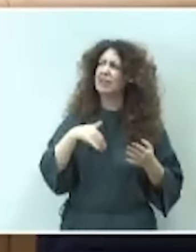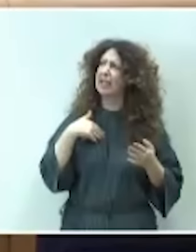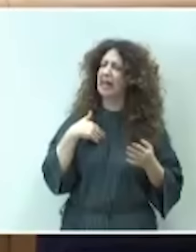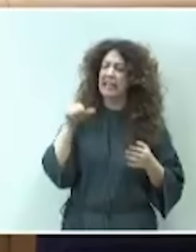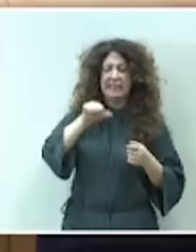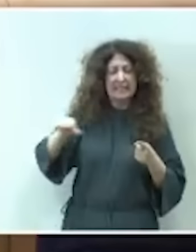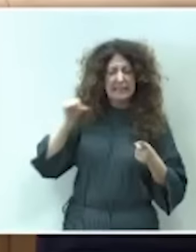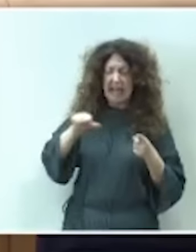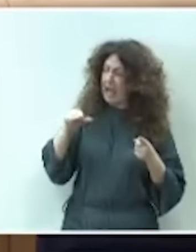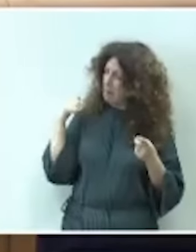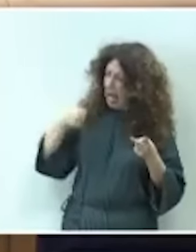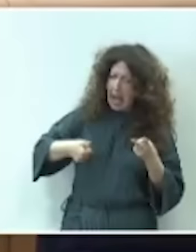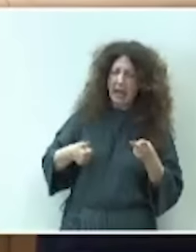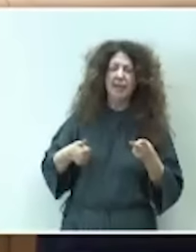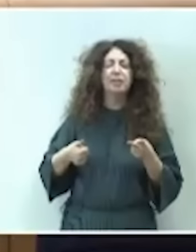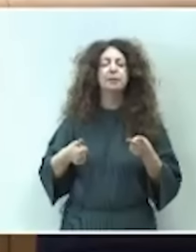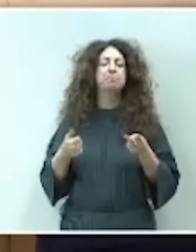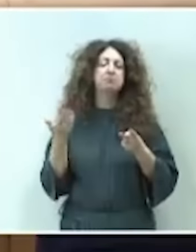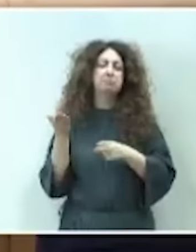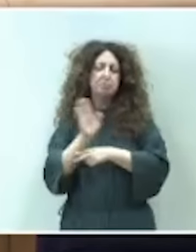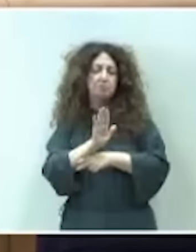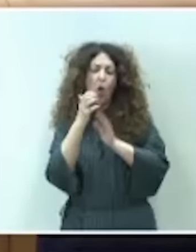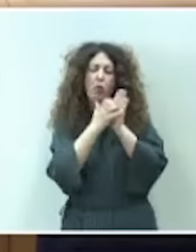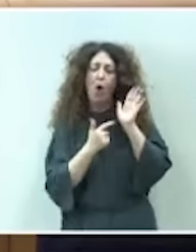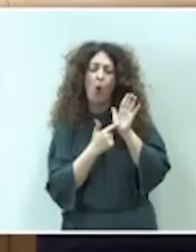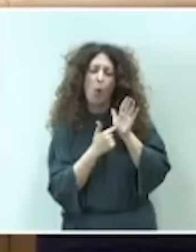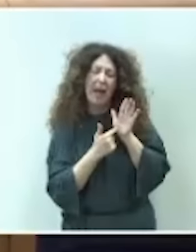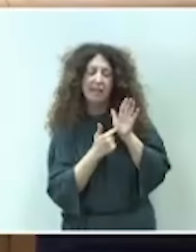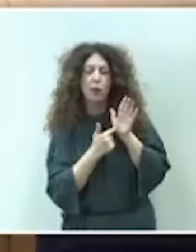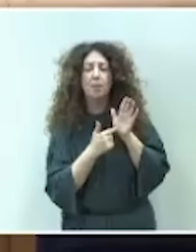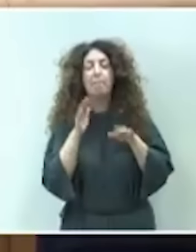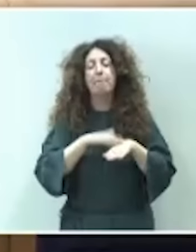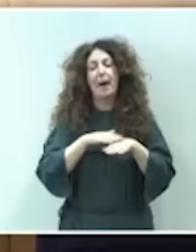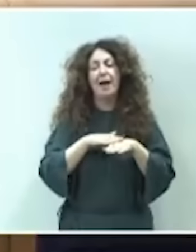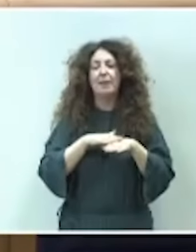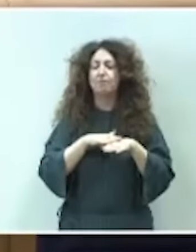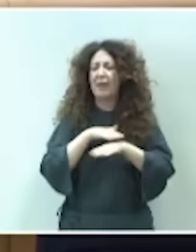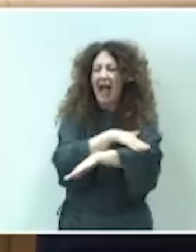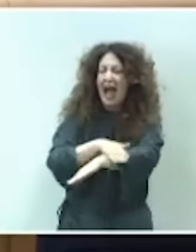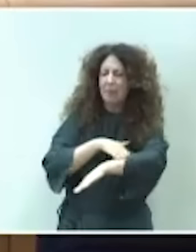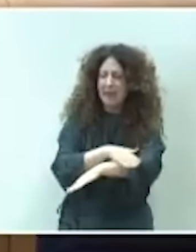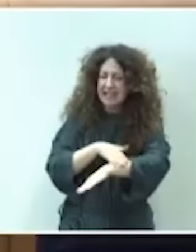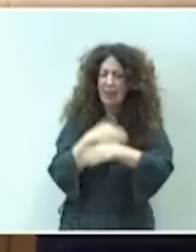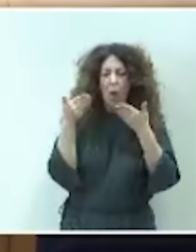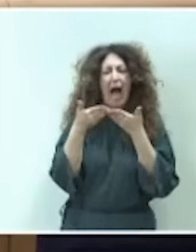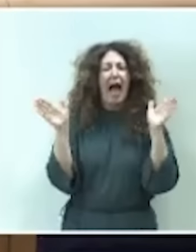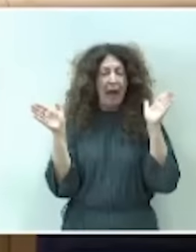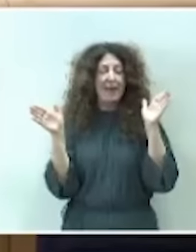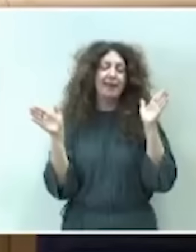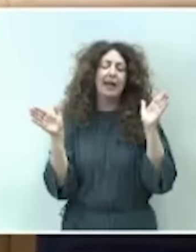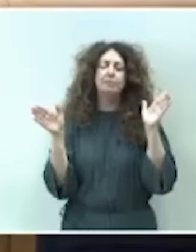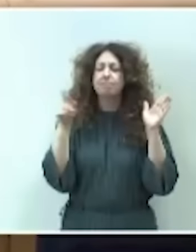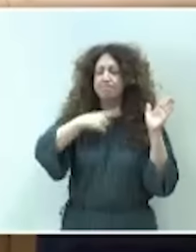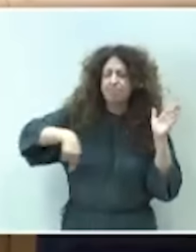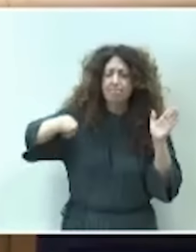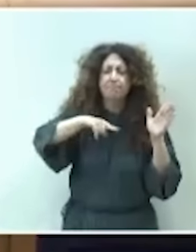anteriores, un documento para el consenso de una Administración abierta y está en este momento en audiencia pública. Estamos